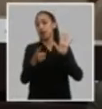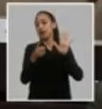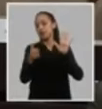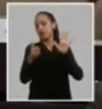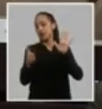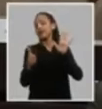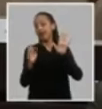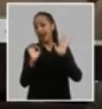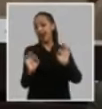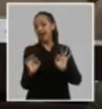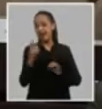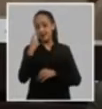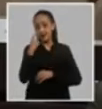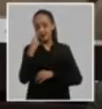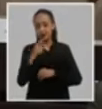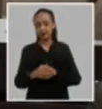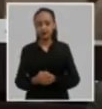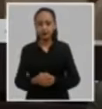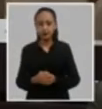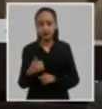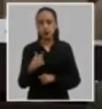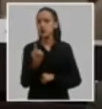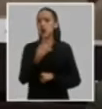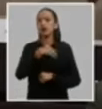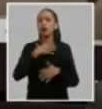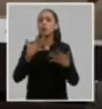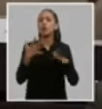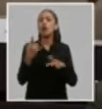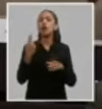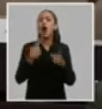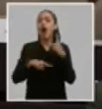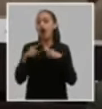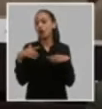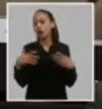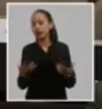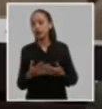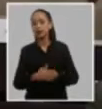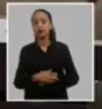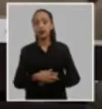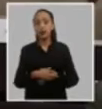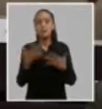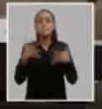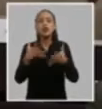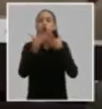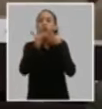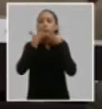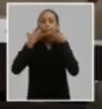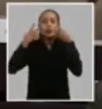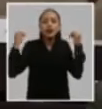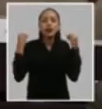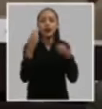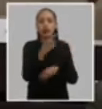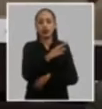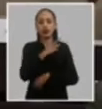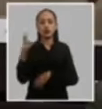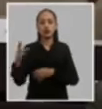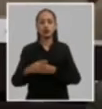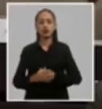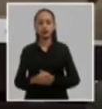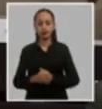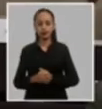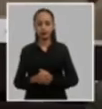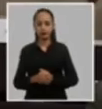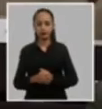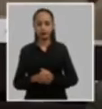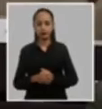yo solo le tuviera miedo a una sola cosa y fuera el temor a perder la revolución y eso estoy segura que nos daría más